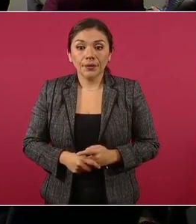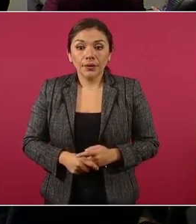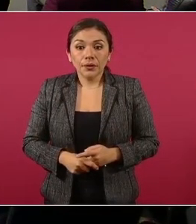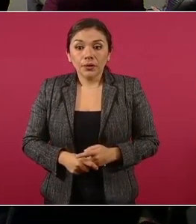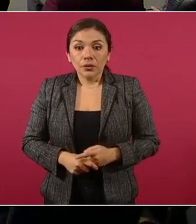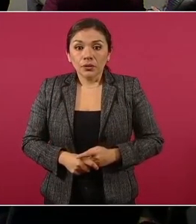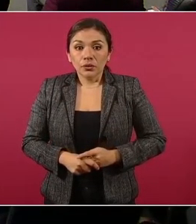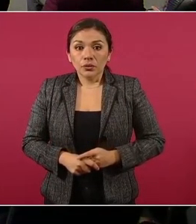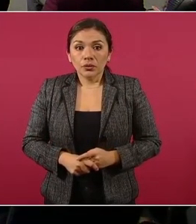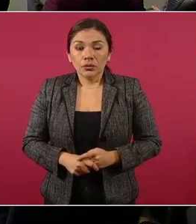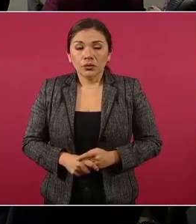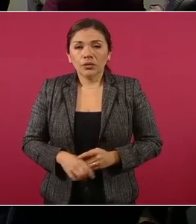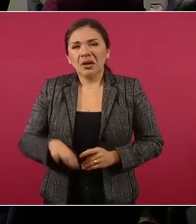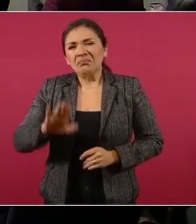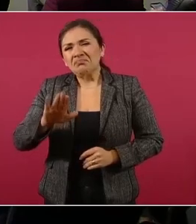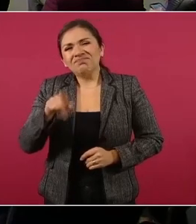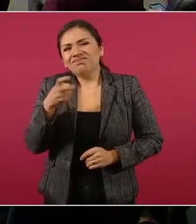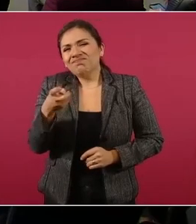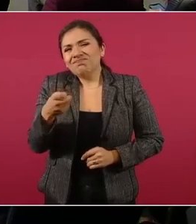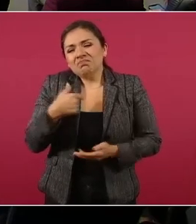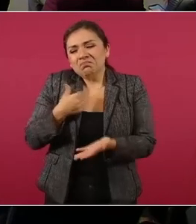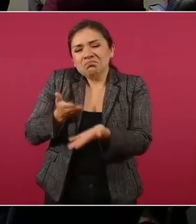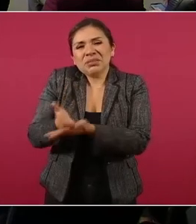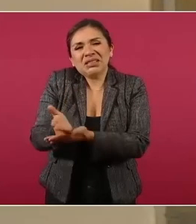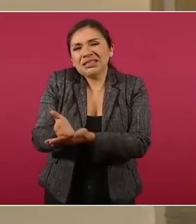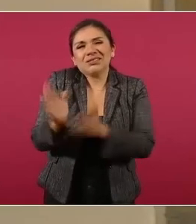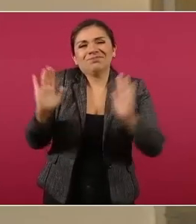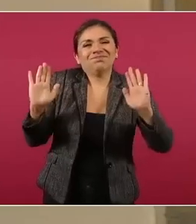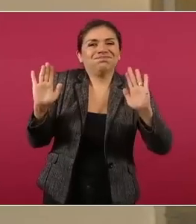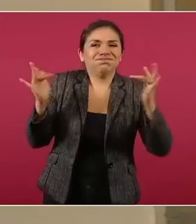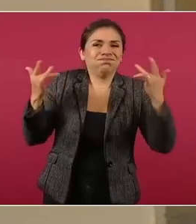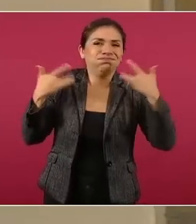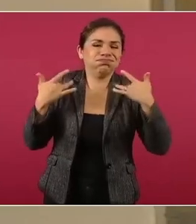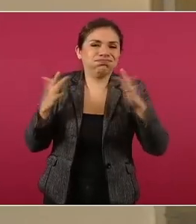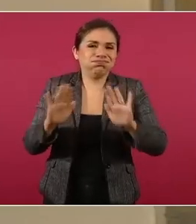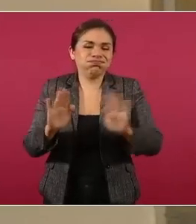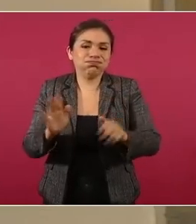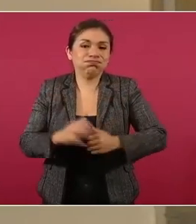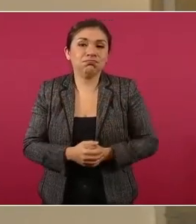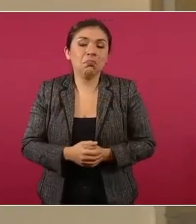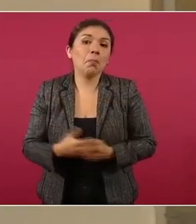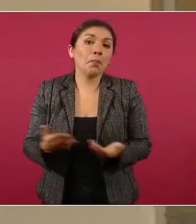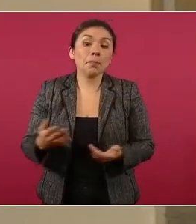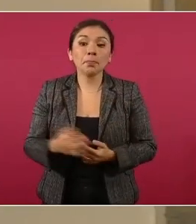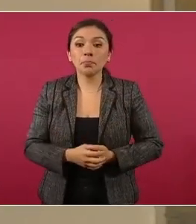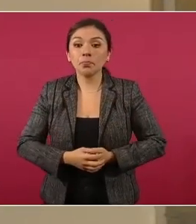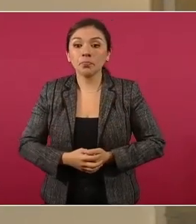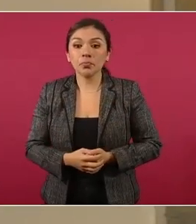No, me quiero meter en eso, en eso no. Pero bueno,